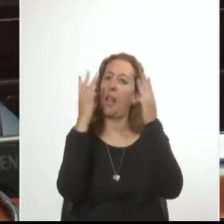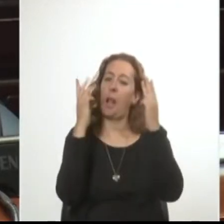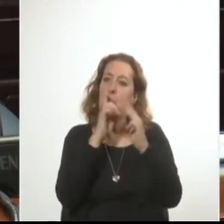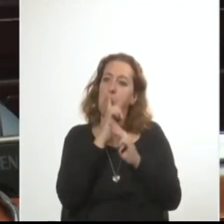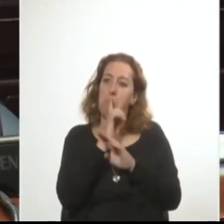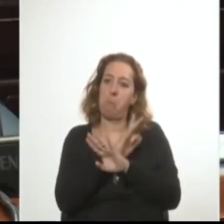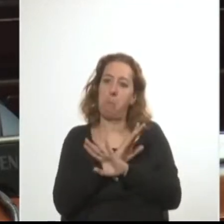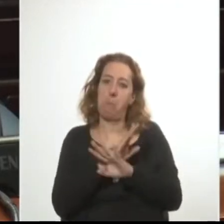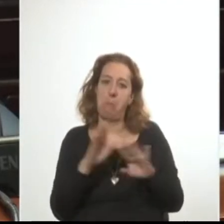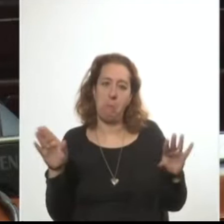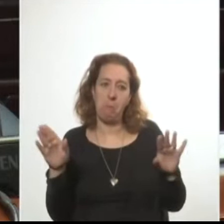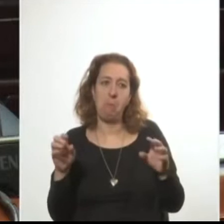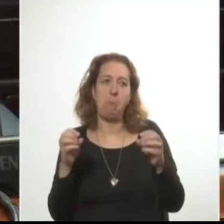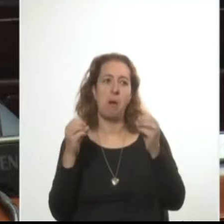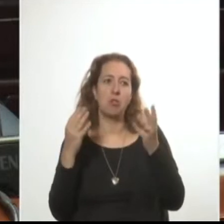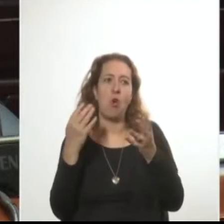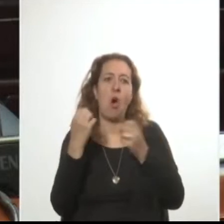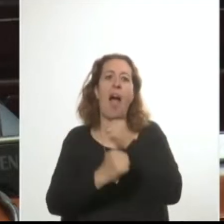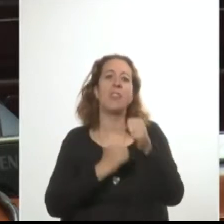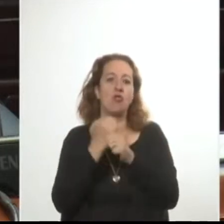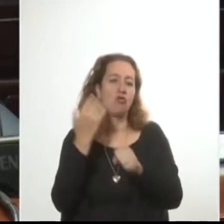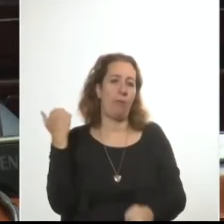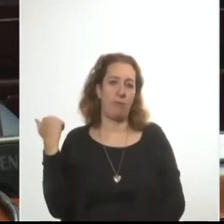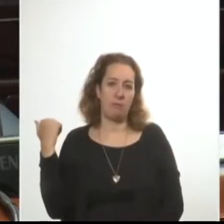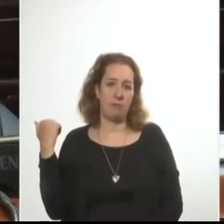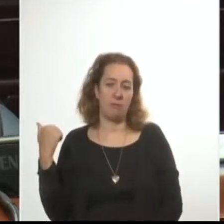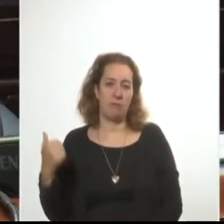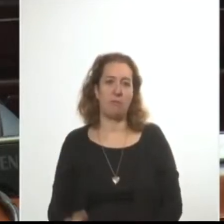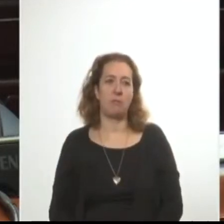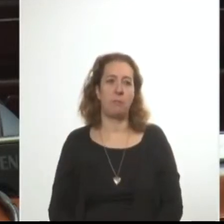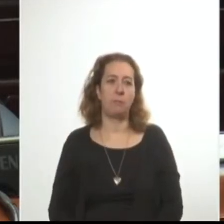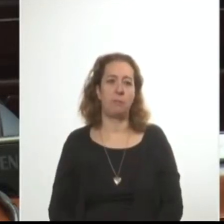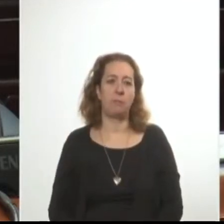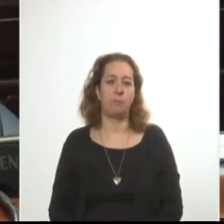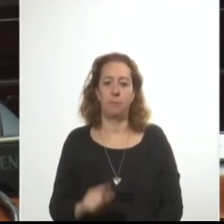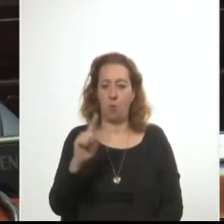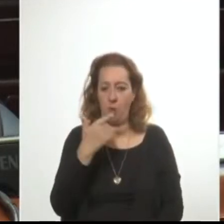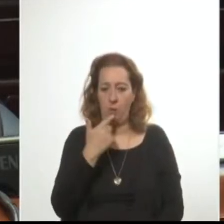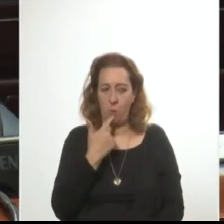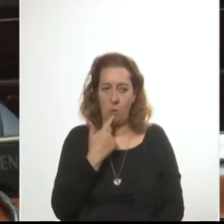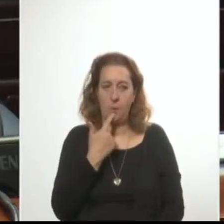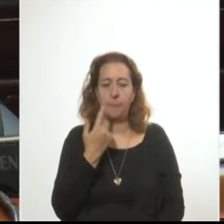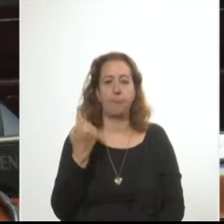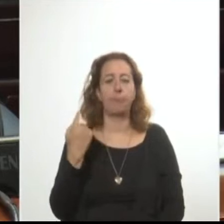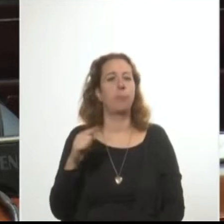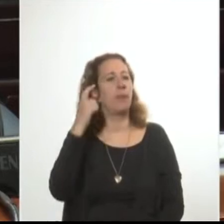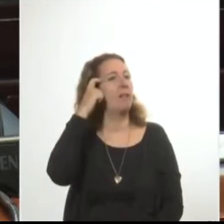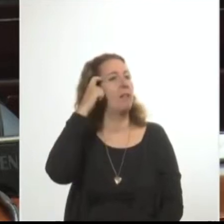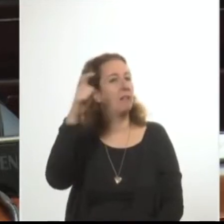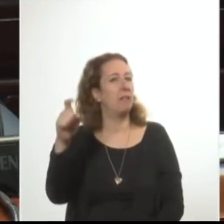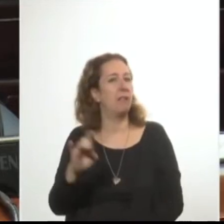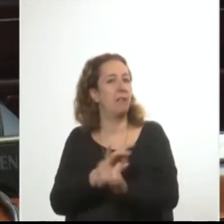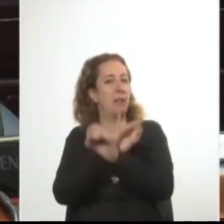sobre lo ocurrido en los años previos. Sin dudas, para tener una idea clara de este